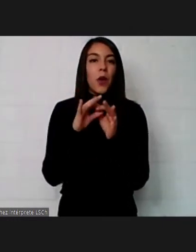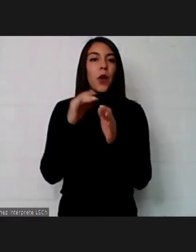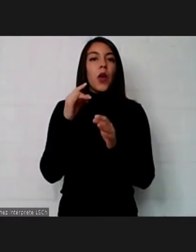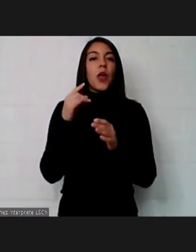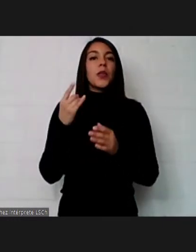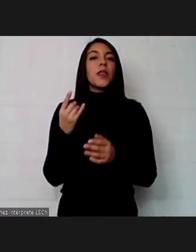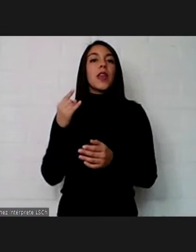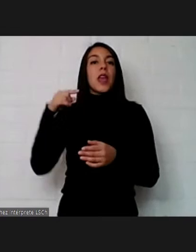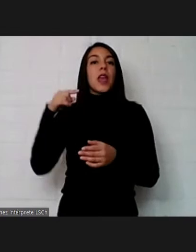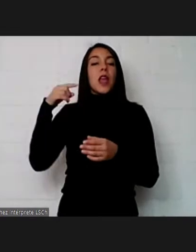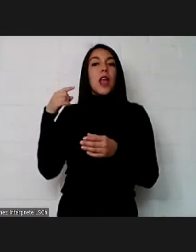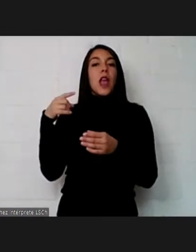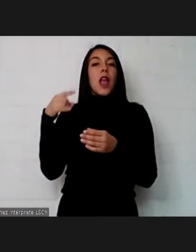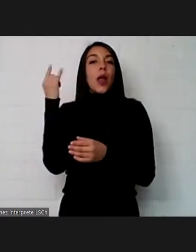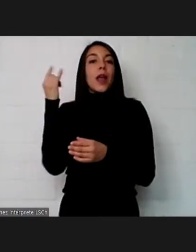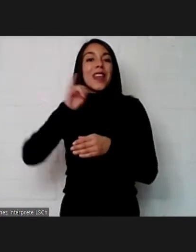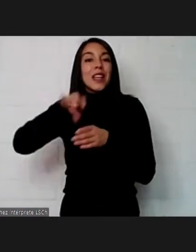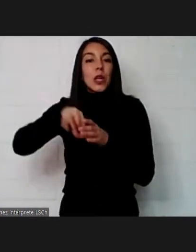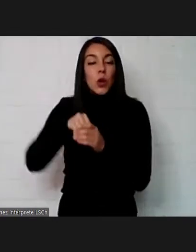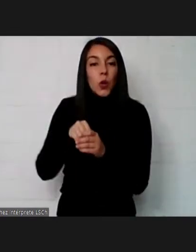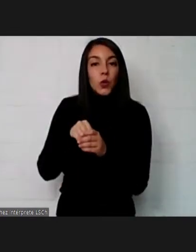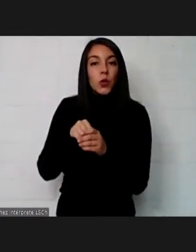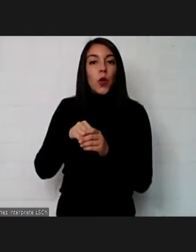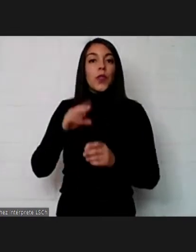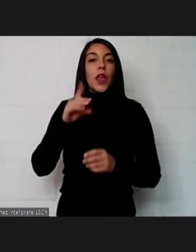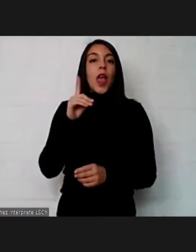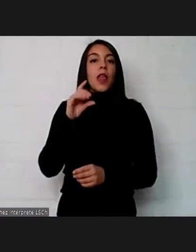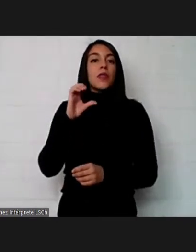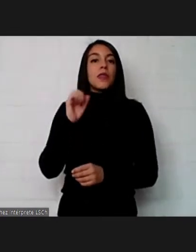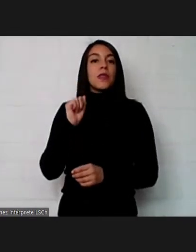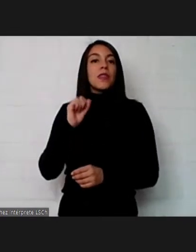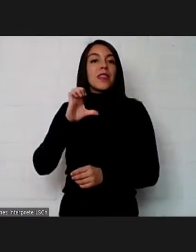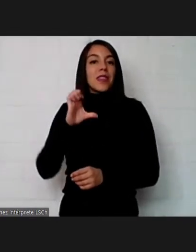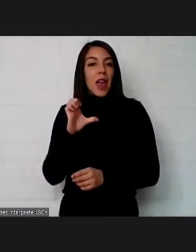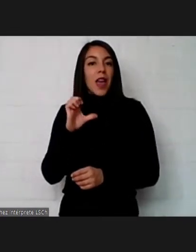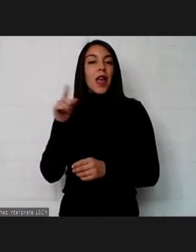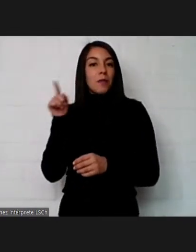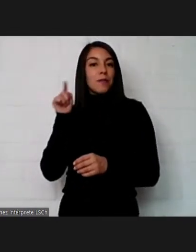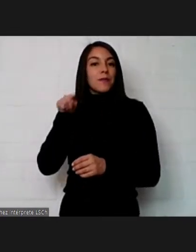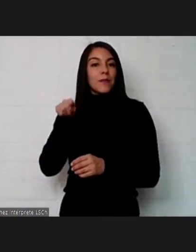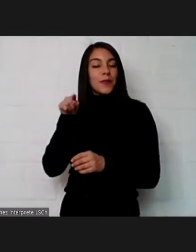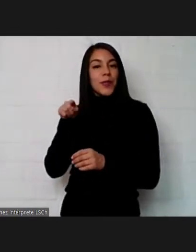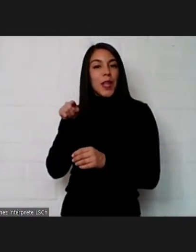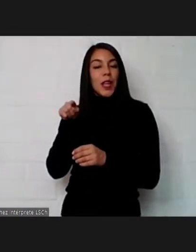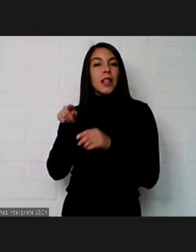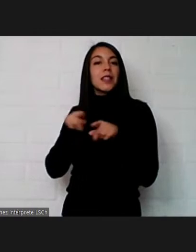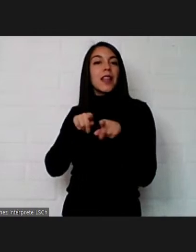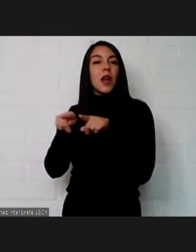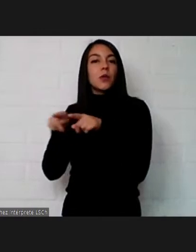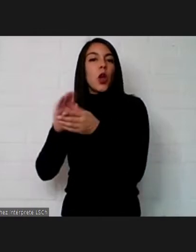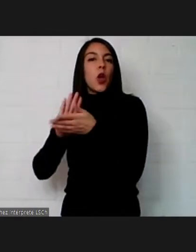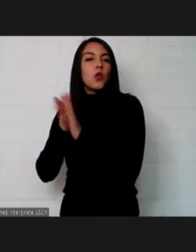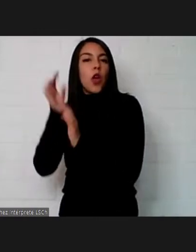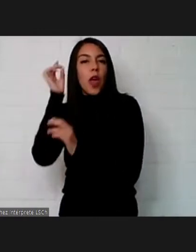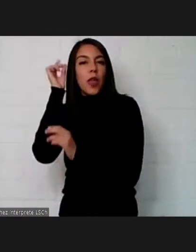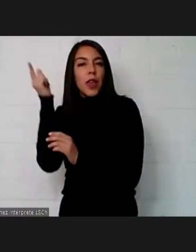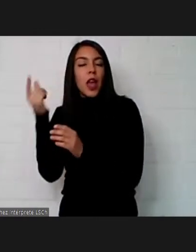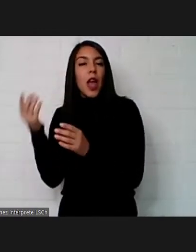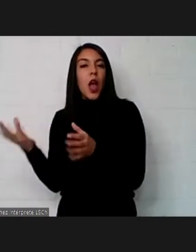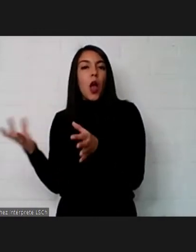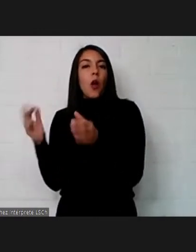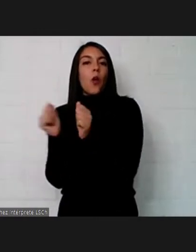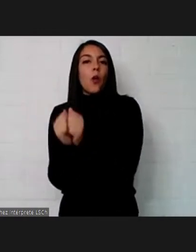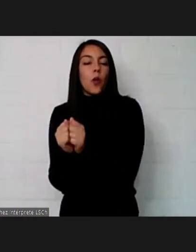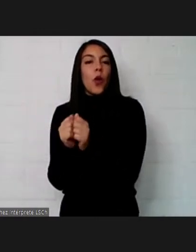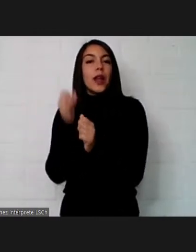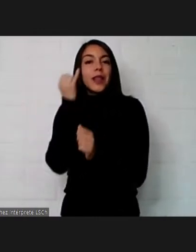inclusión que pertenecemos a la dirección de asuntos estudiantiles ahí donde se articulan toda toda esta idea en conjunto con todas las instituciones en este